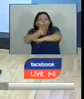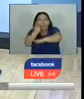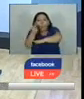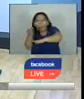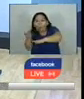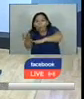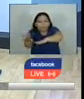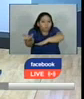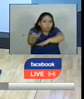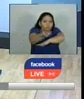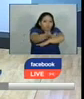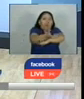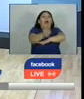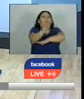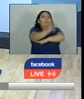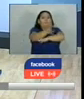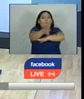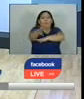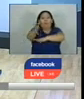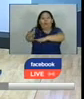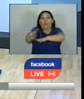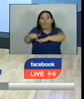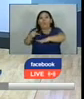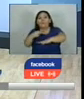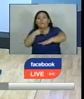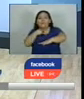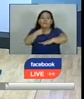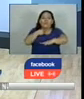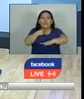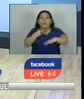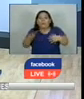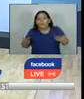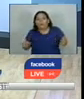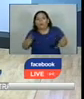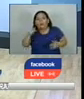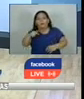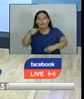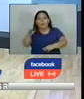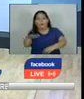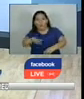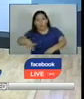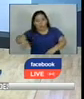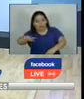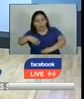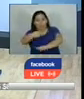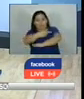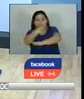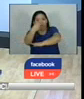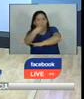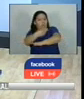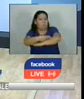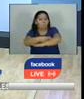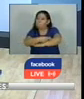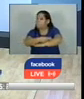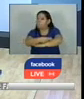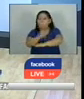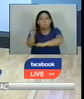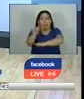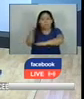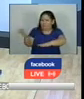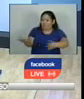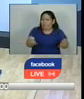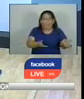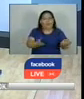se encuentran acampando en esta situación crítica mientras la frontera va a continuar cerrada